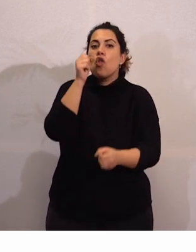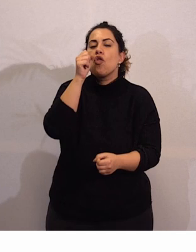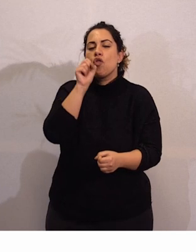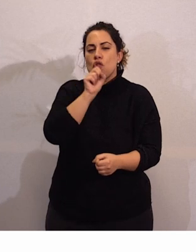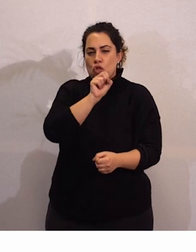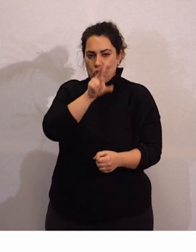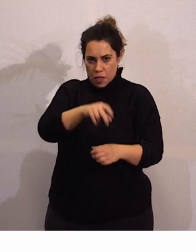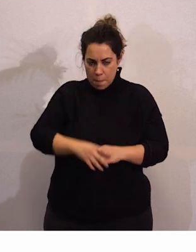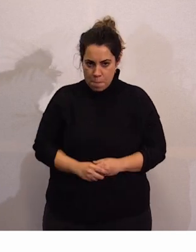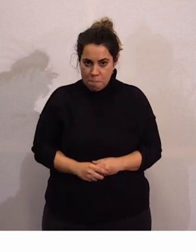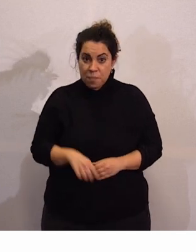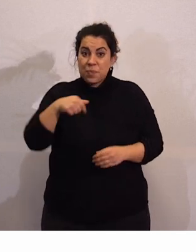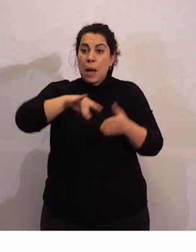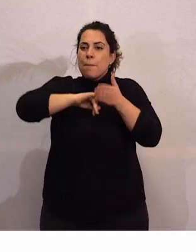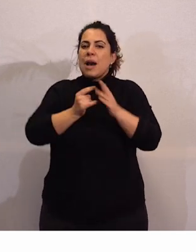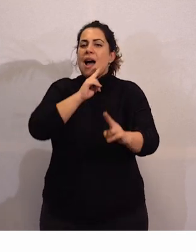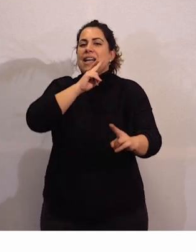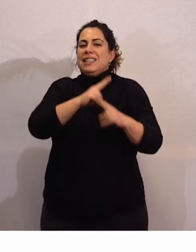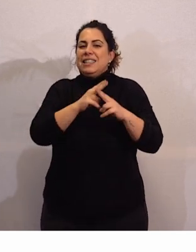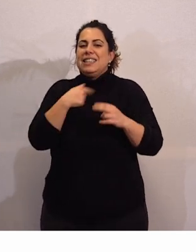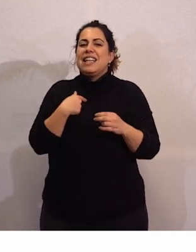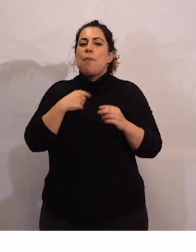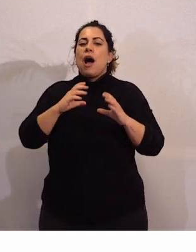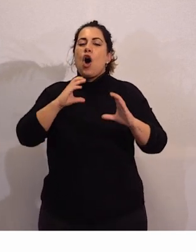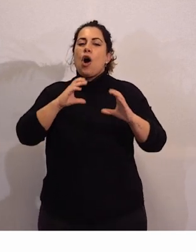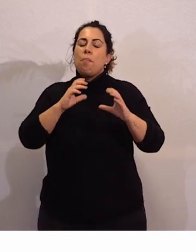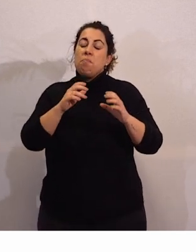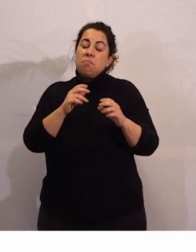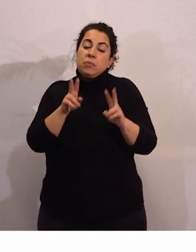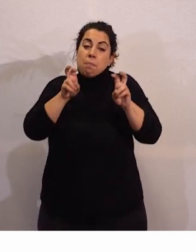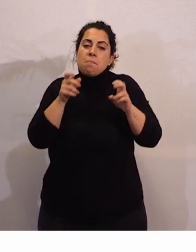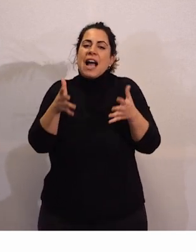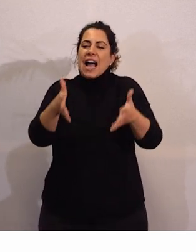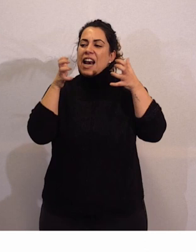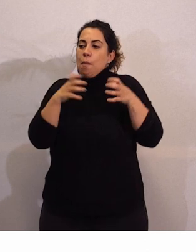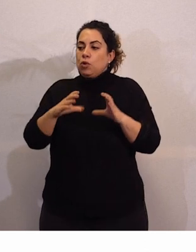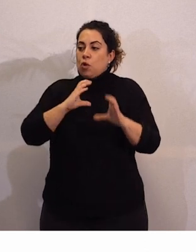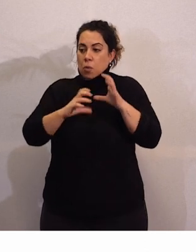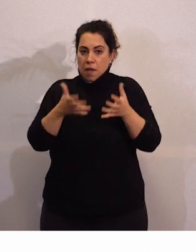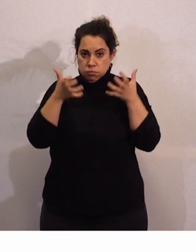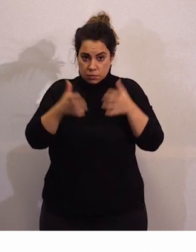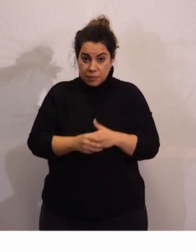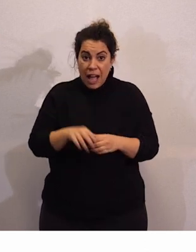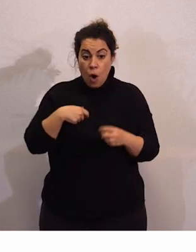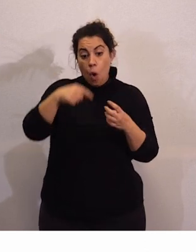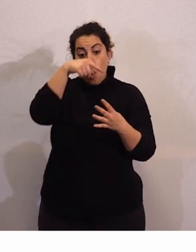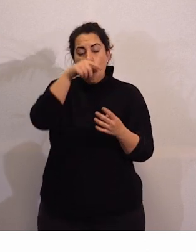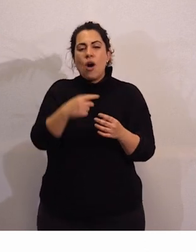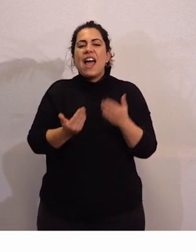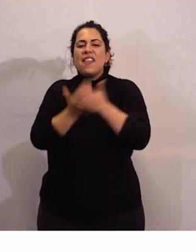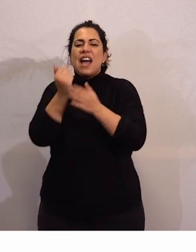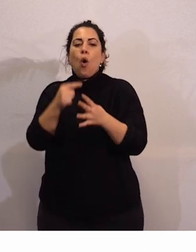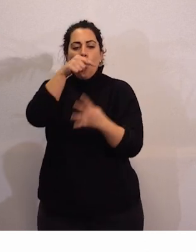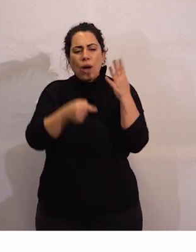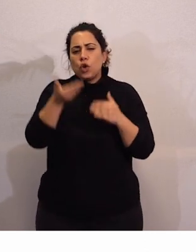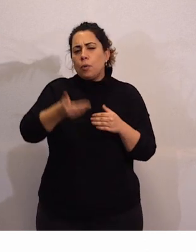Este plan se llama Ganamos en Comunidad. Hay cuatro días importantes para lograr estos retos.